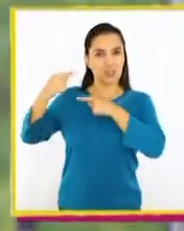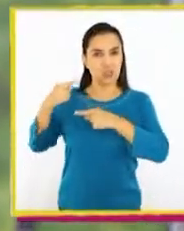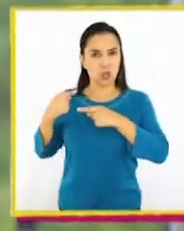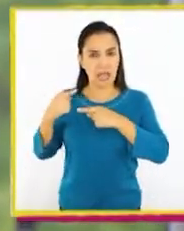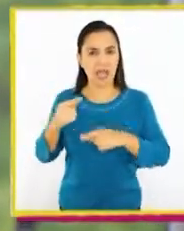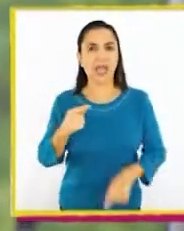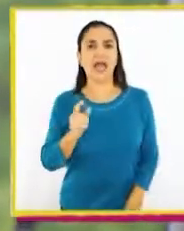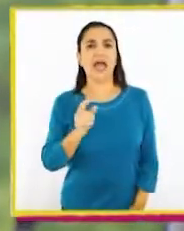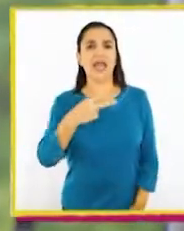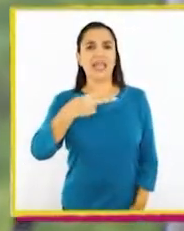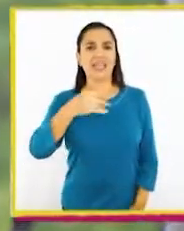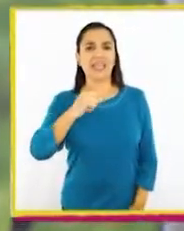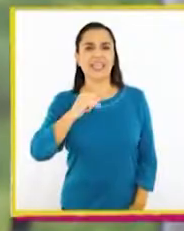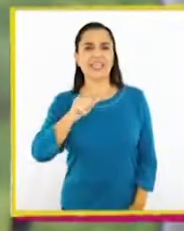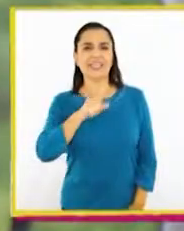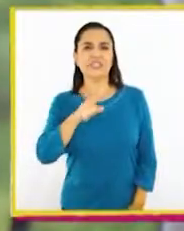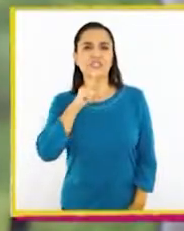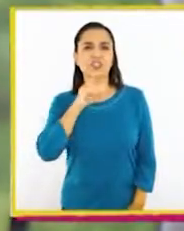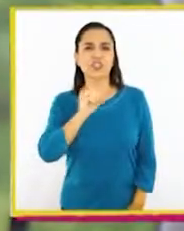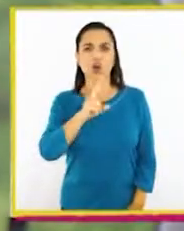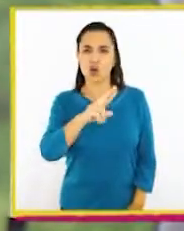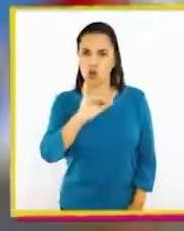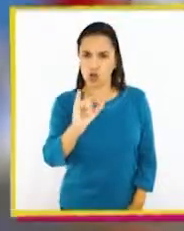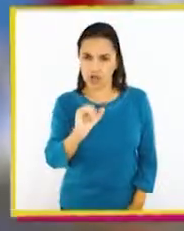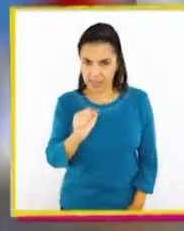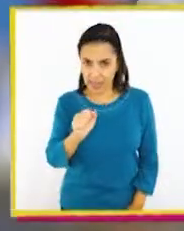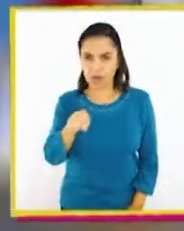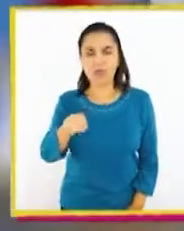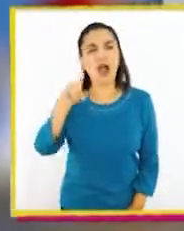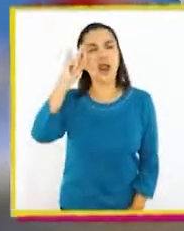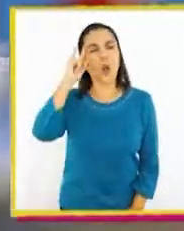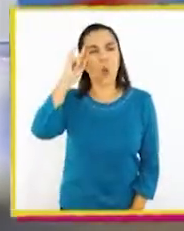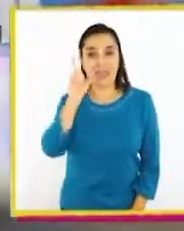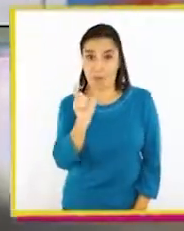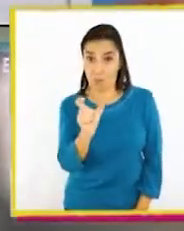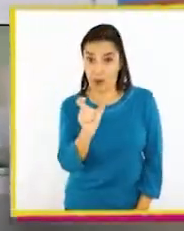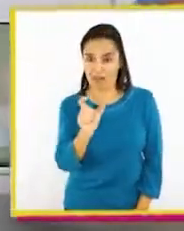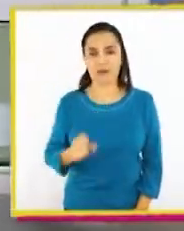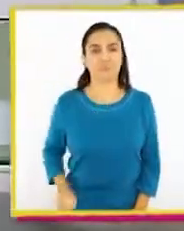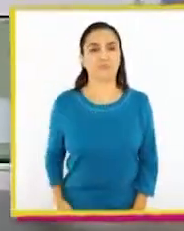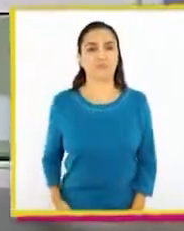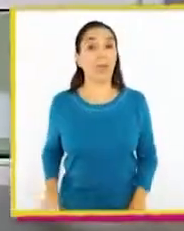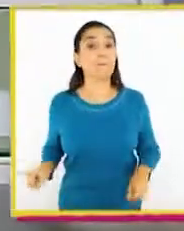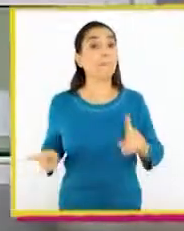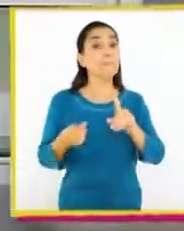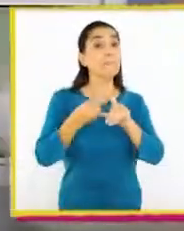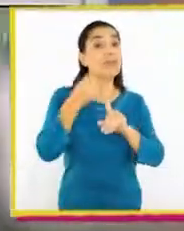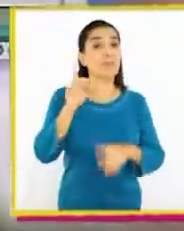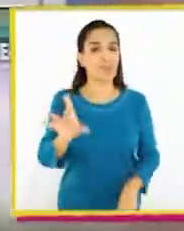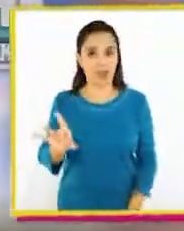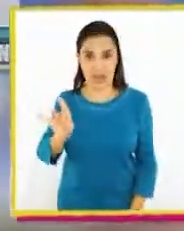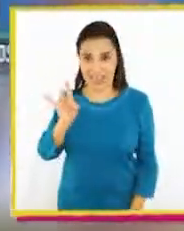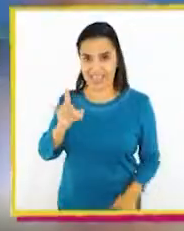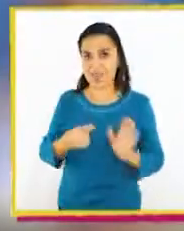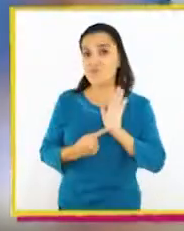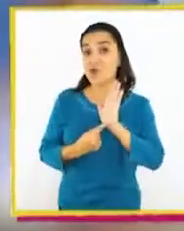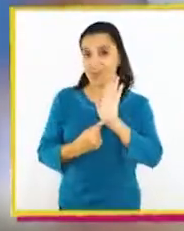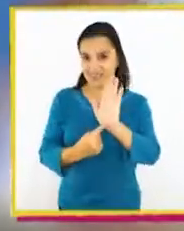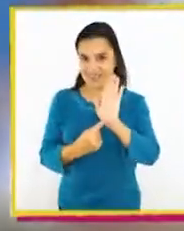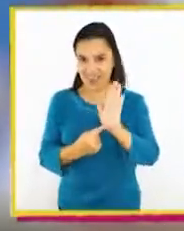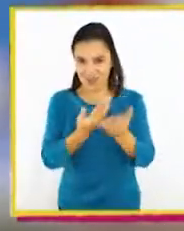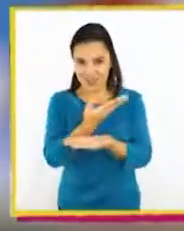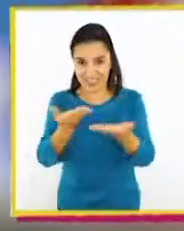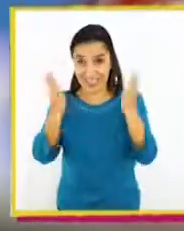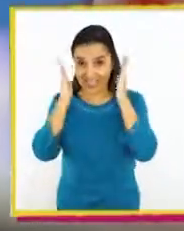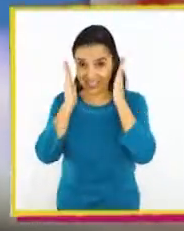Recuerdan esa palabra historia. Bueno, lo primero que elegí, se los voy a mostrar.